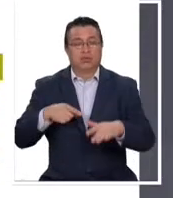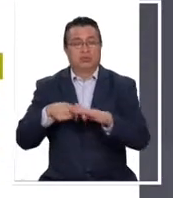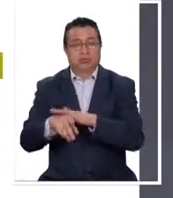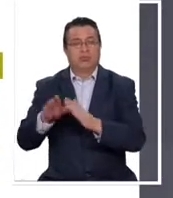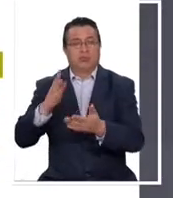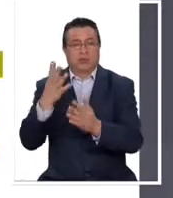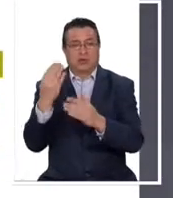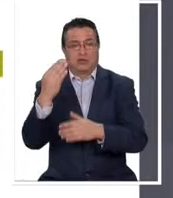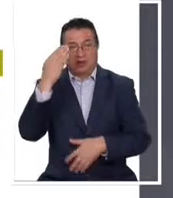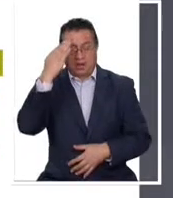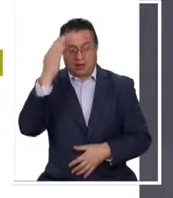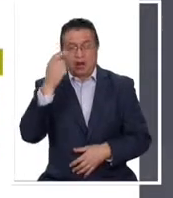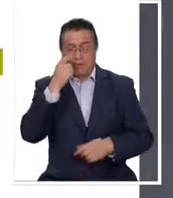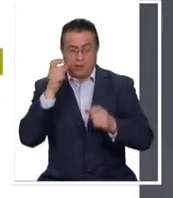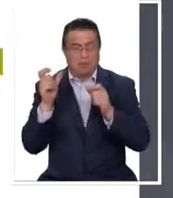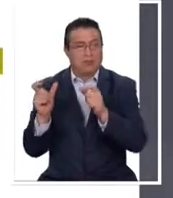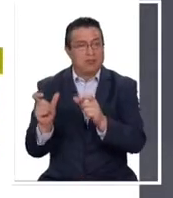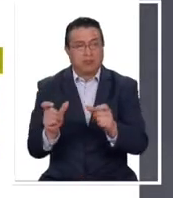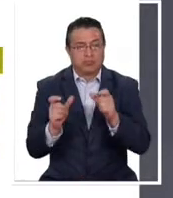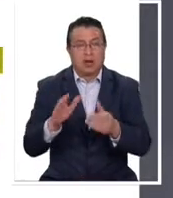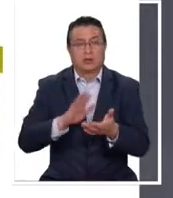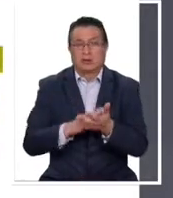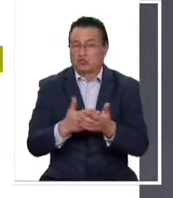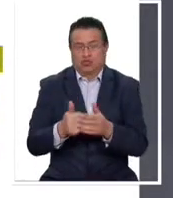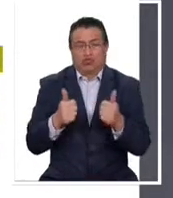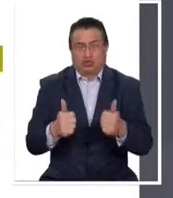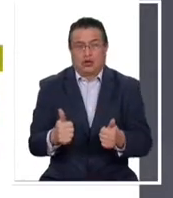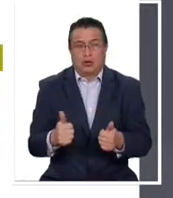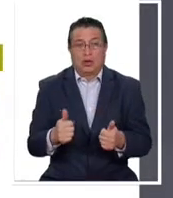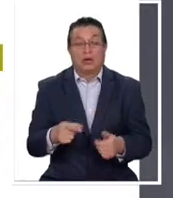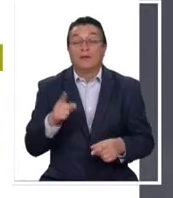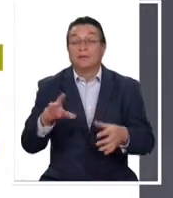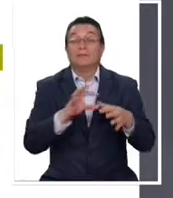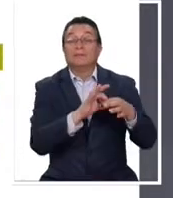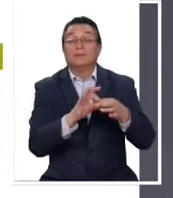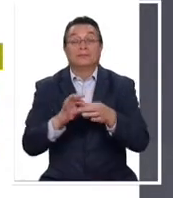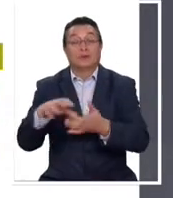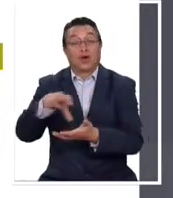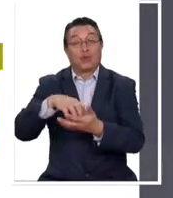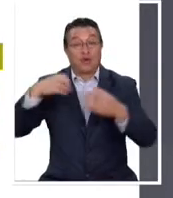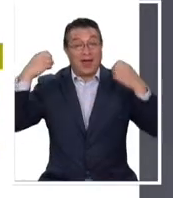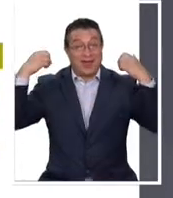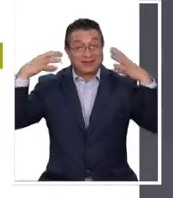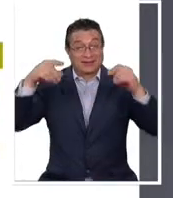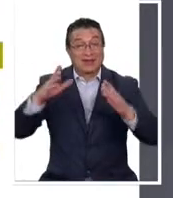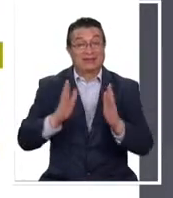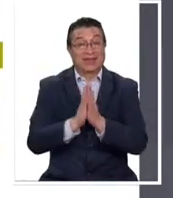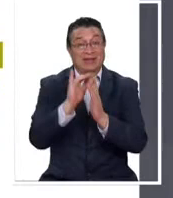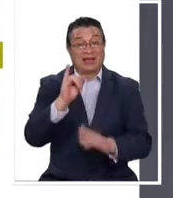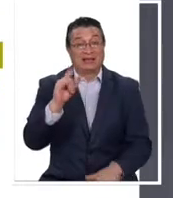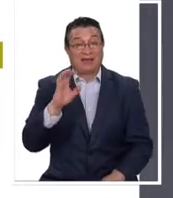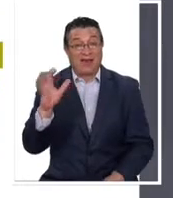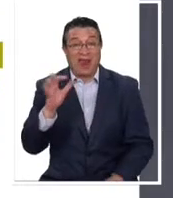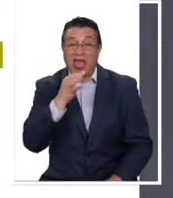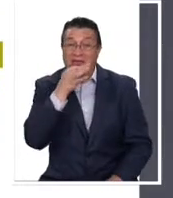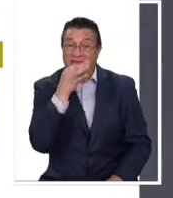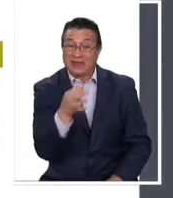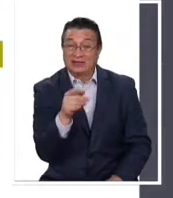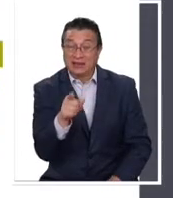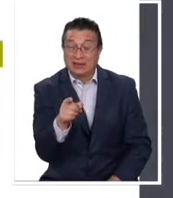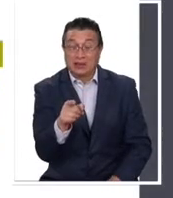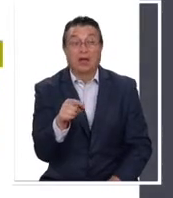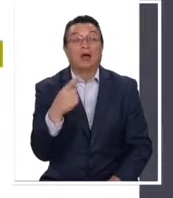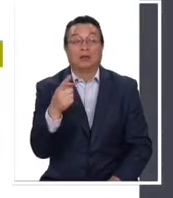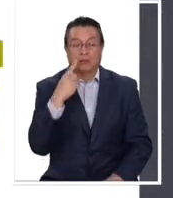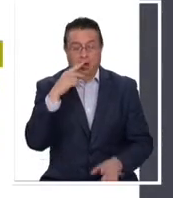sanitaria bajo monitoreo constante de salud. Respecto de lo ocurrido en la cisterna, Santa Isabel aseguró que tomaron en consideración